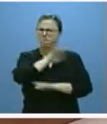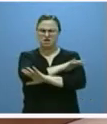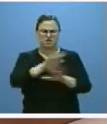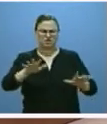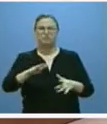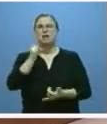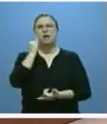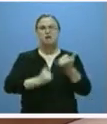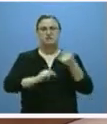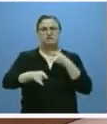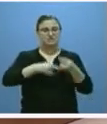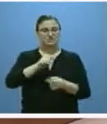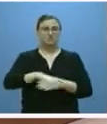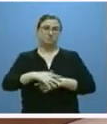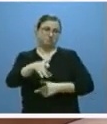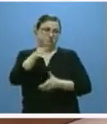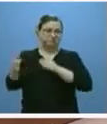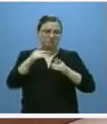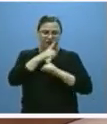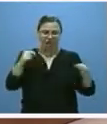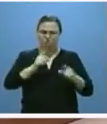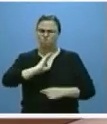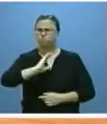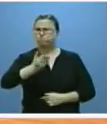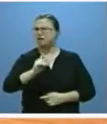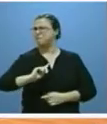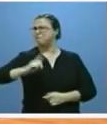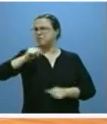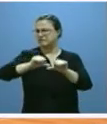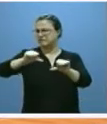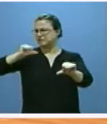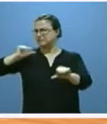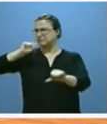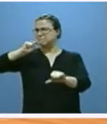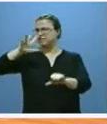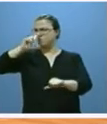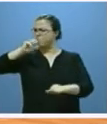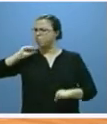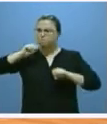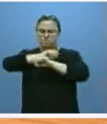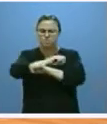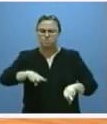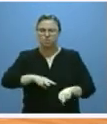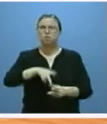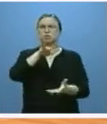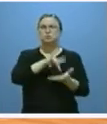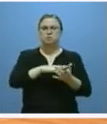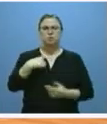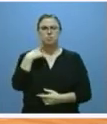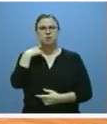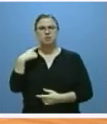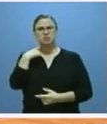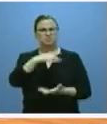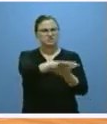está haciendo de la actual campaña una de las más afectadas de los últimos 25 años con muy importantes y extendidas pérdidas